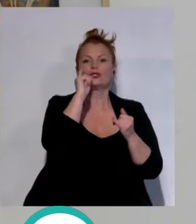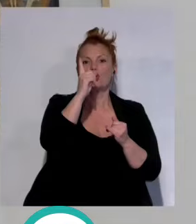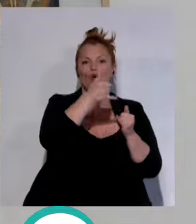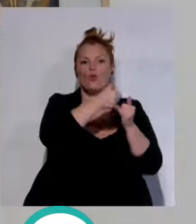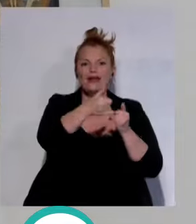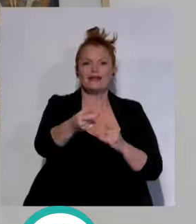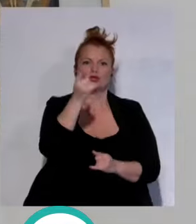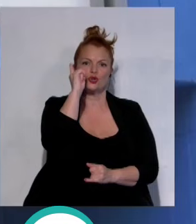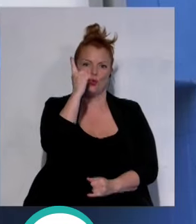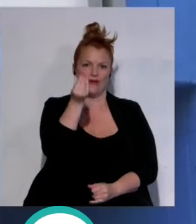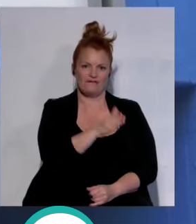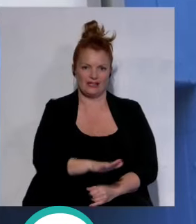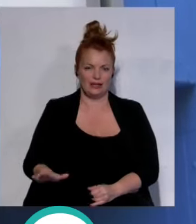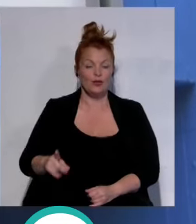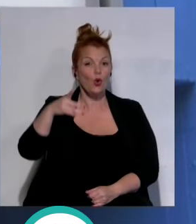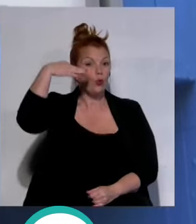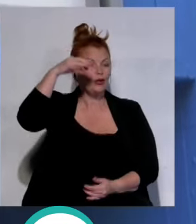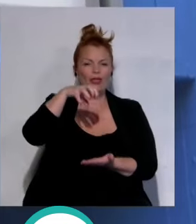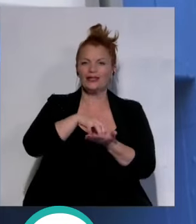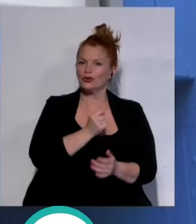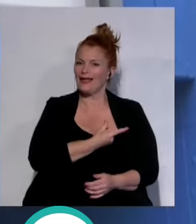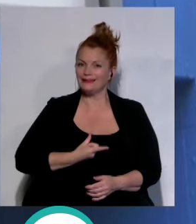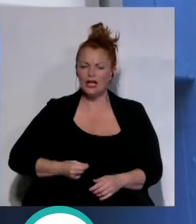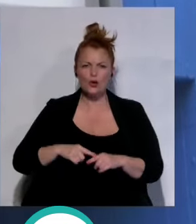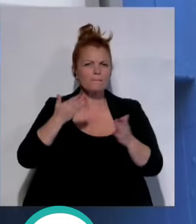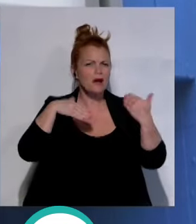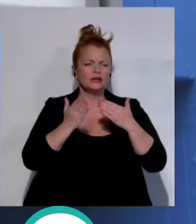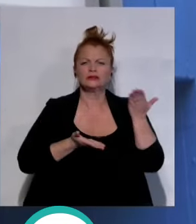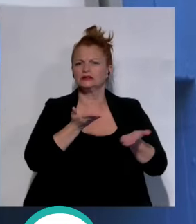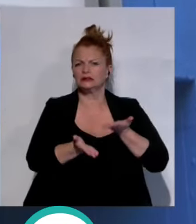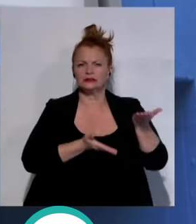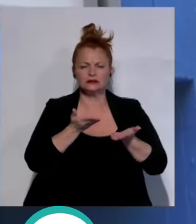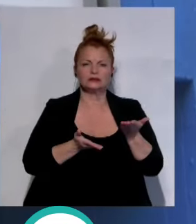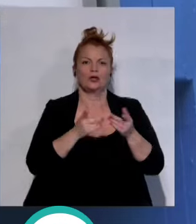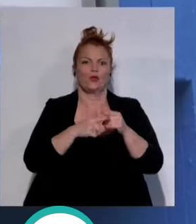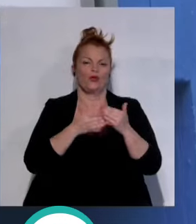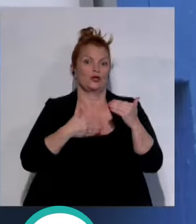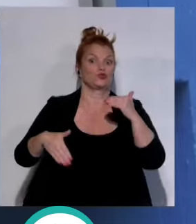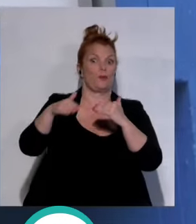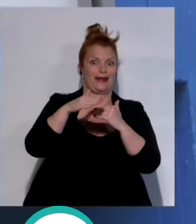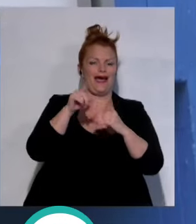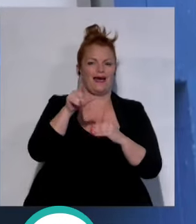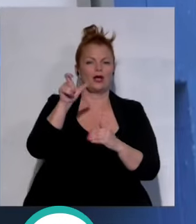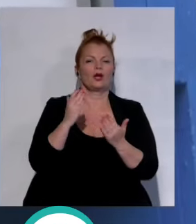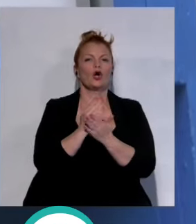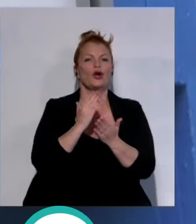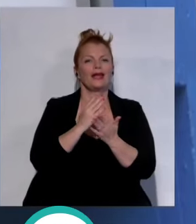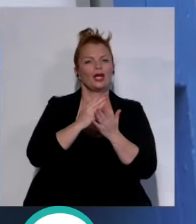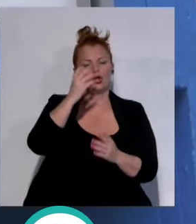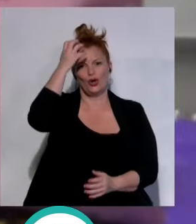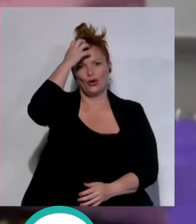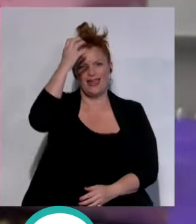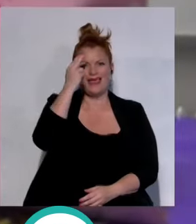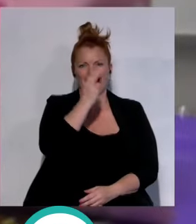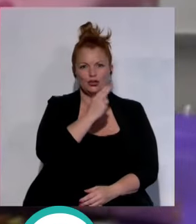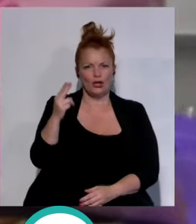de infantil. El único centro gaditano que ha tenido más demanda que número de plazas ofertadas ha sido el Colegio Reyes Católicos, que